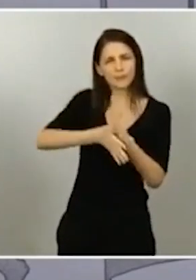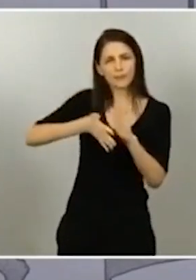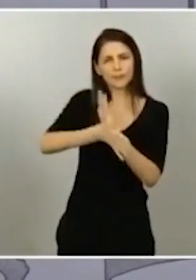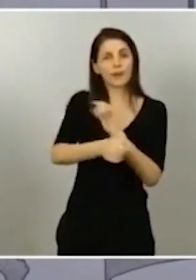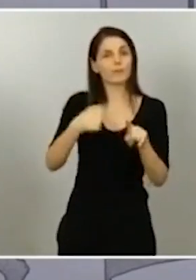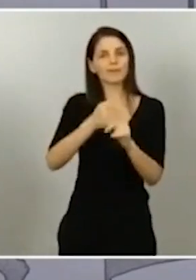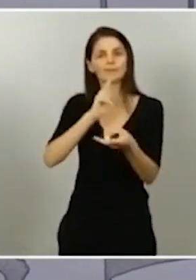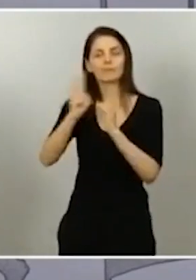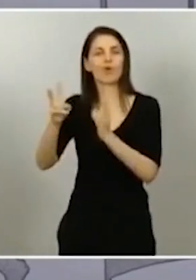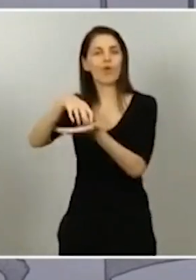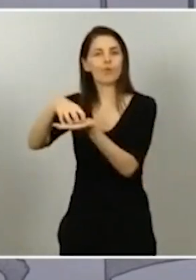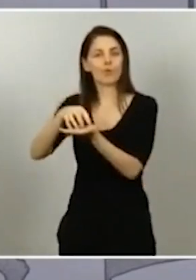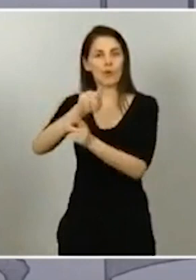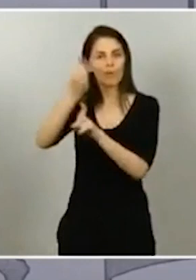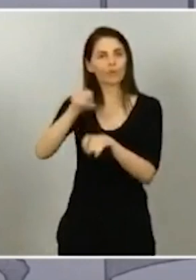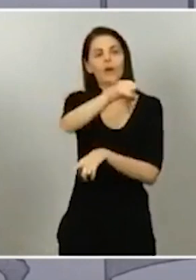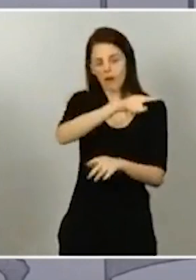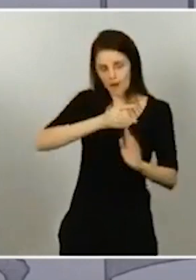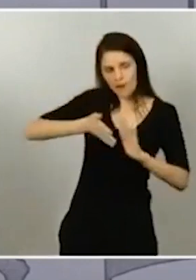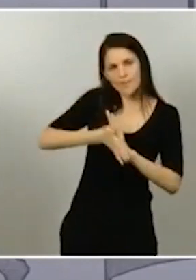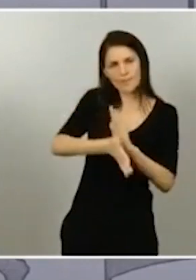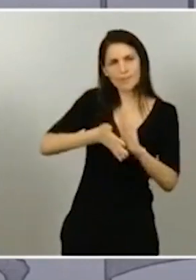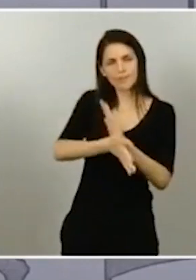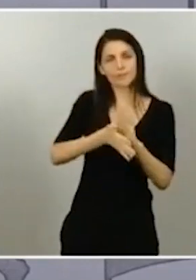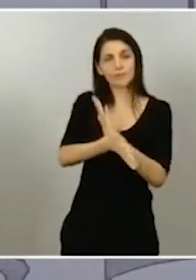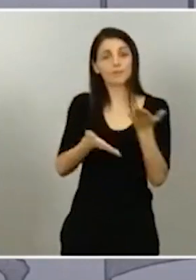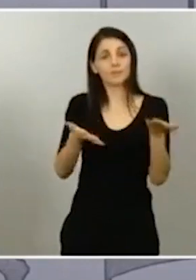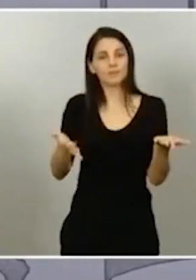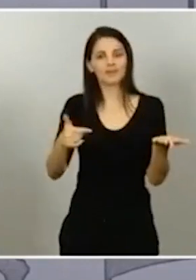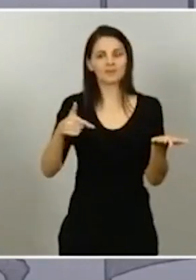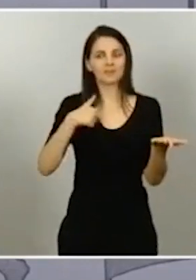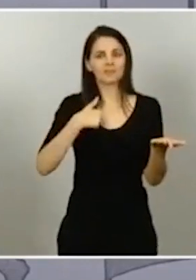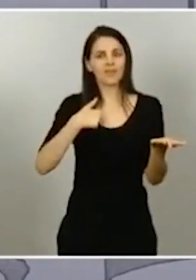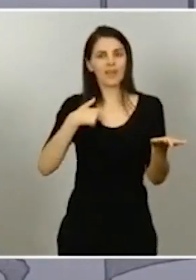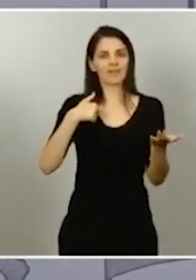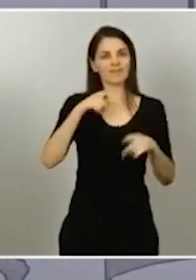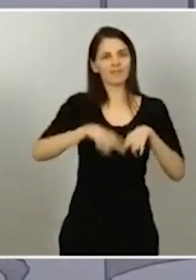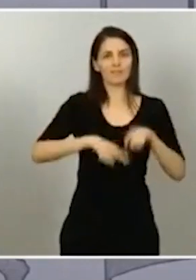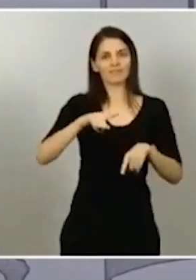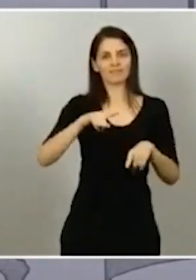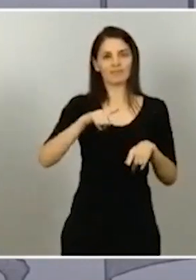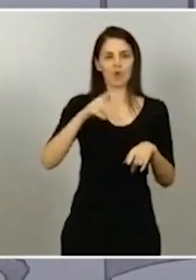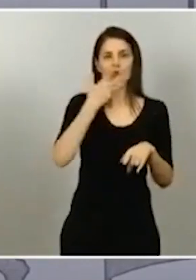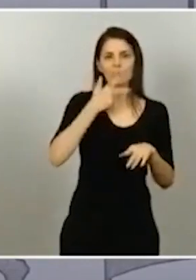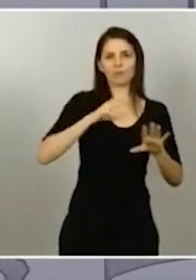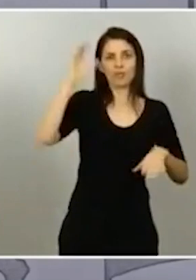preguntas, reconocer con modestia como se tiene que hacer los límites del conocimiento científico del que disponemos, admitir